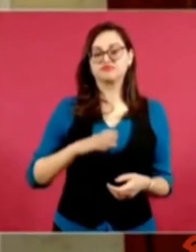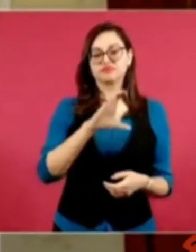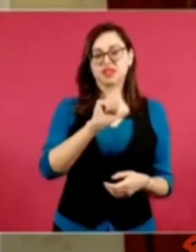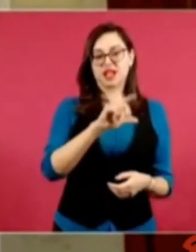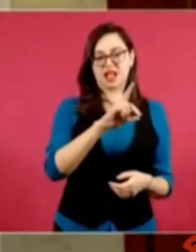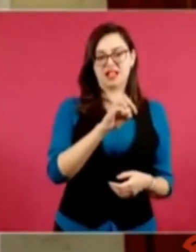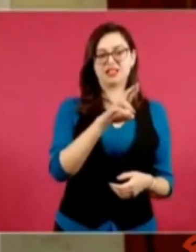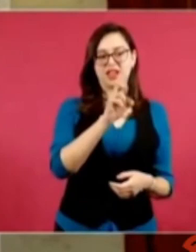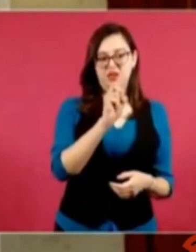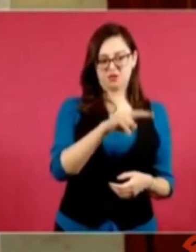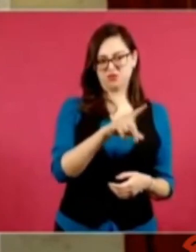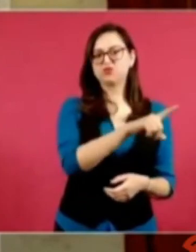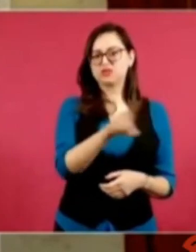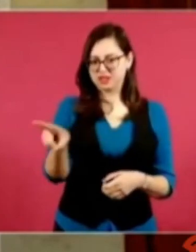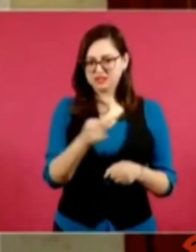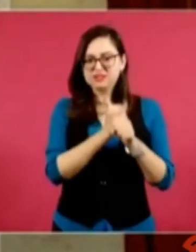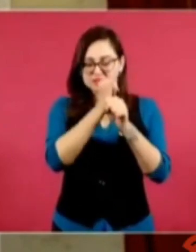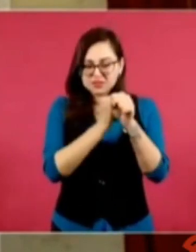búsquenle